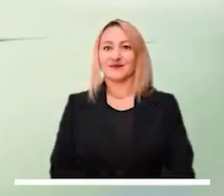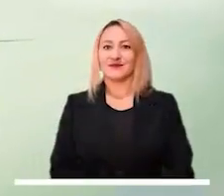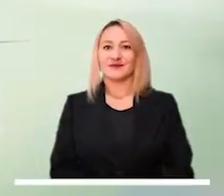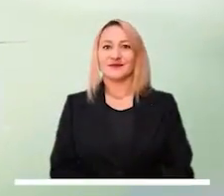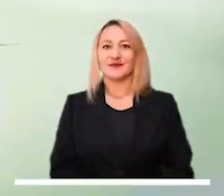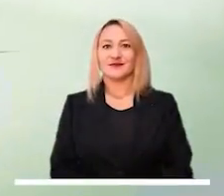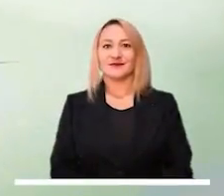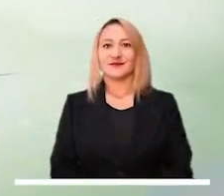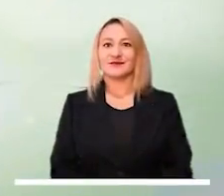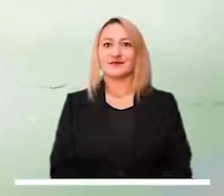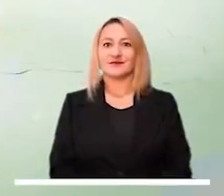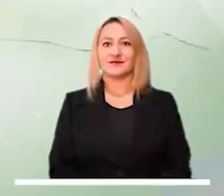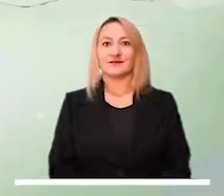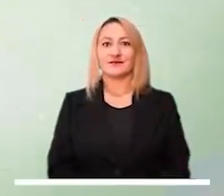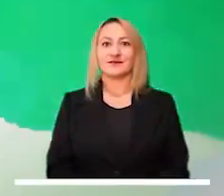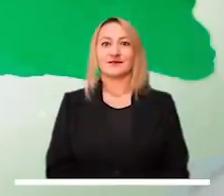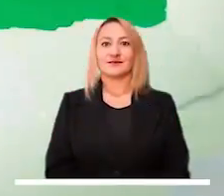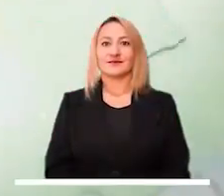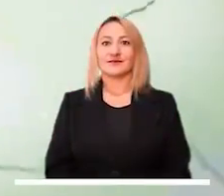Rizaralda y Tolima.